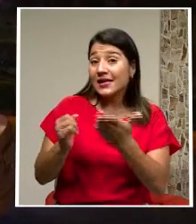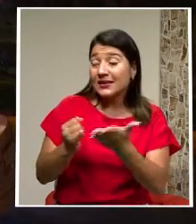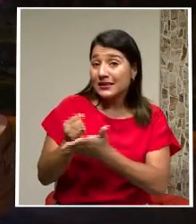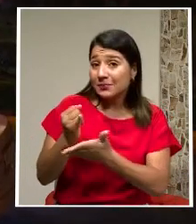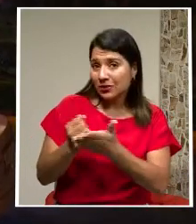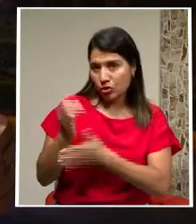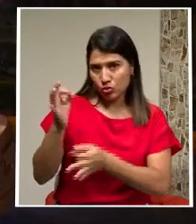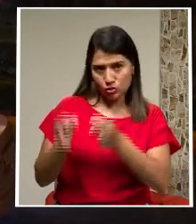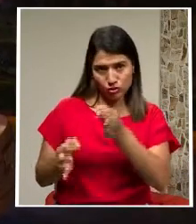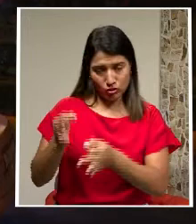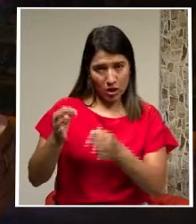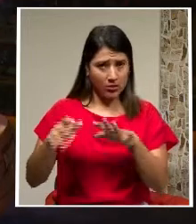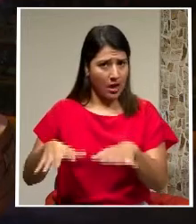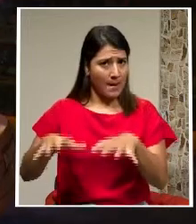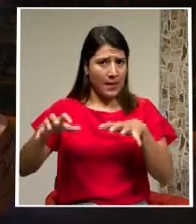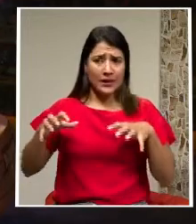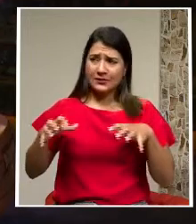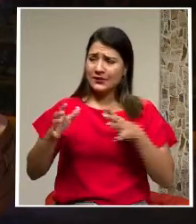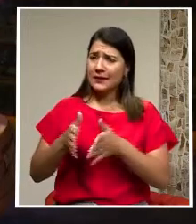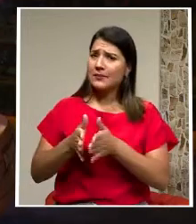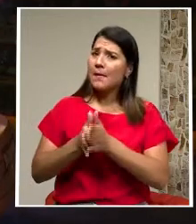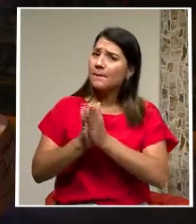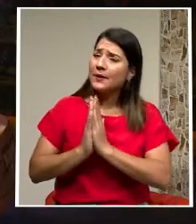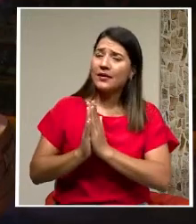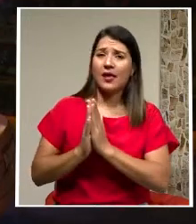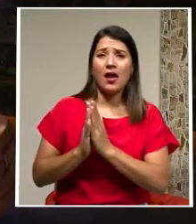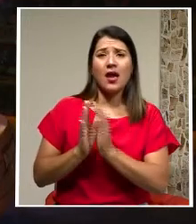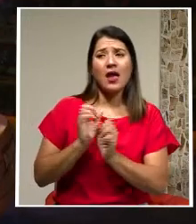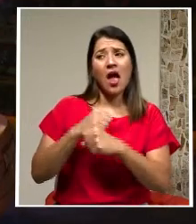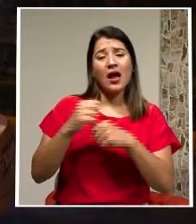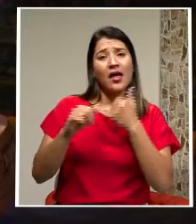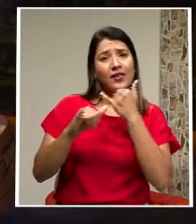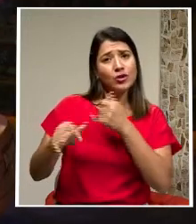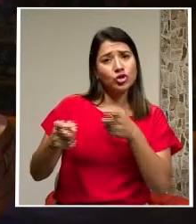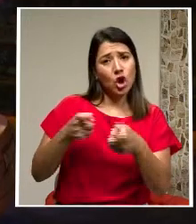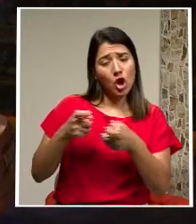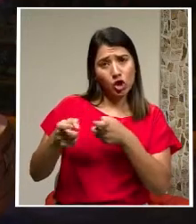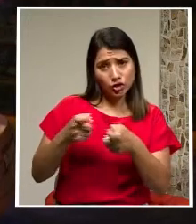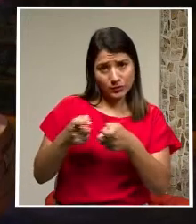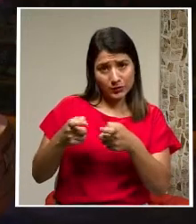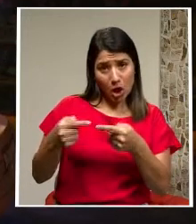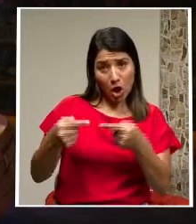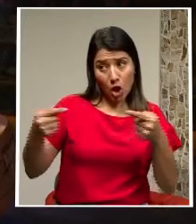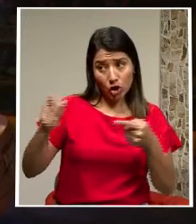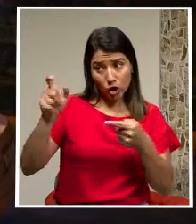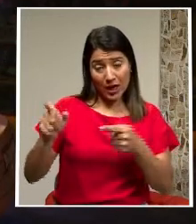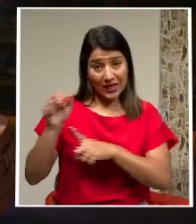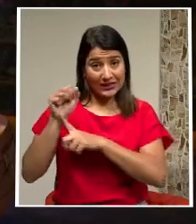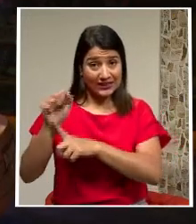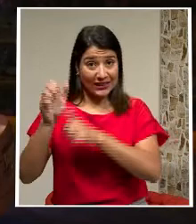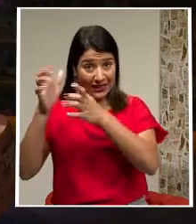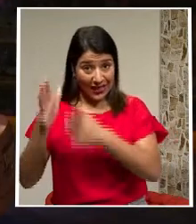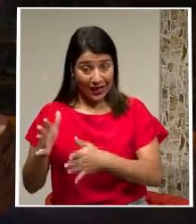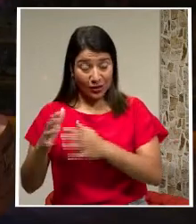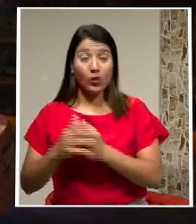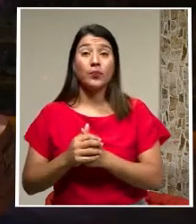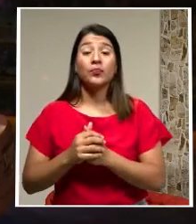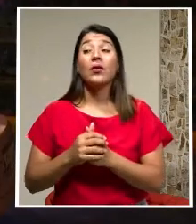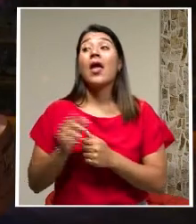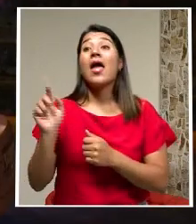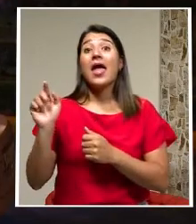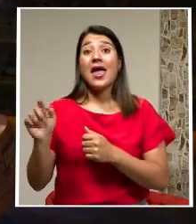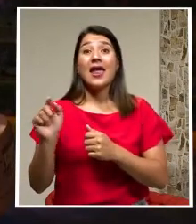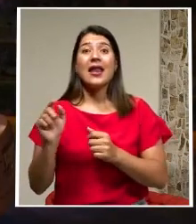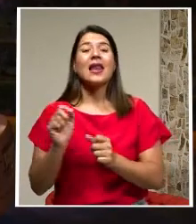solicita que se abra una denuncia administrativa contra el sindicalista. Este lo lleva a un recurso de amparo impugnando